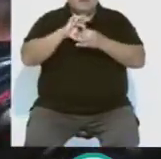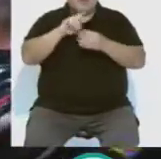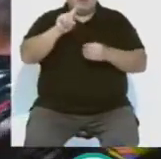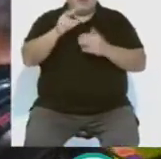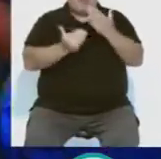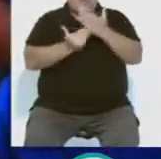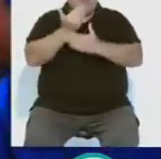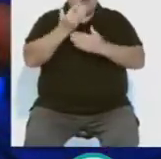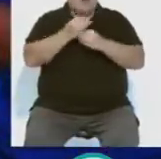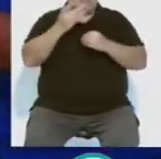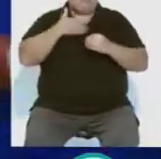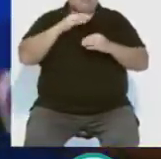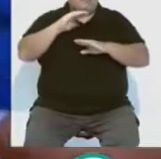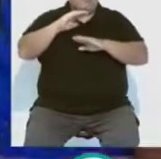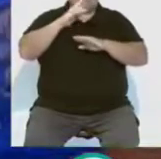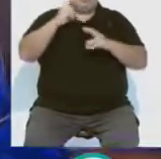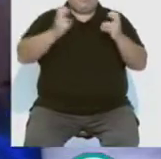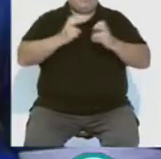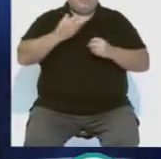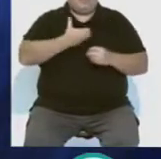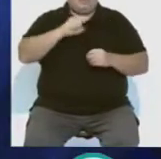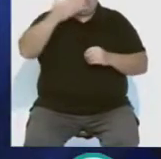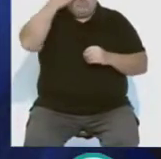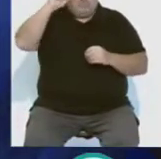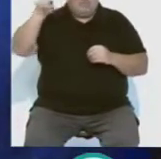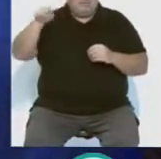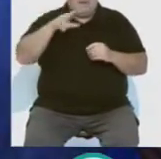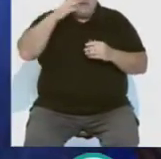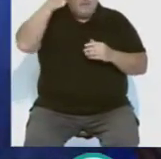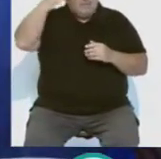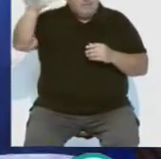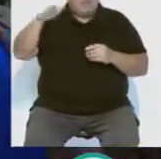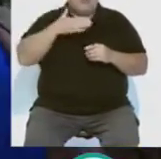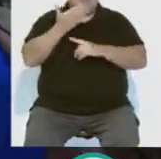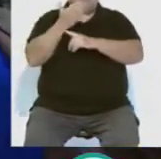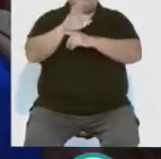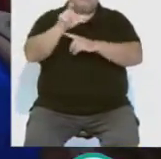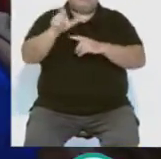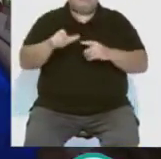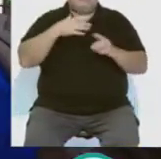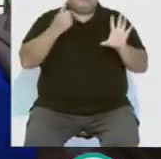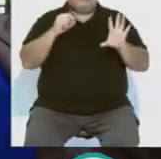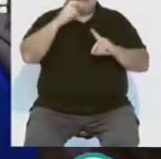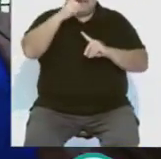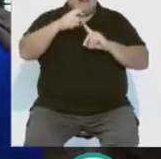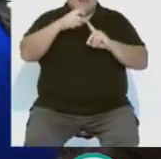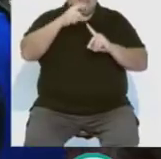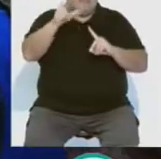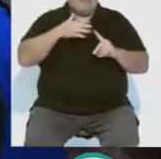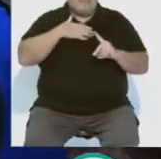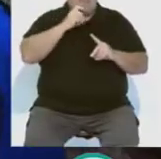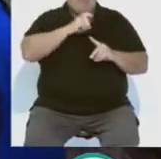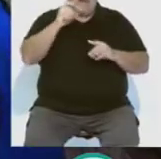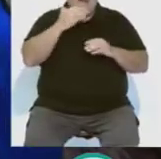12 del mediodía con la recepción en el ayuntamiento y a esta hora se está llevando a cabo la presentación de 60 años de magia en la